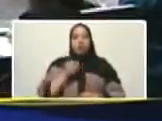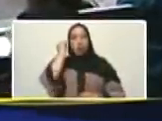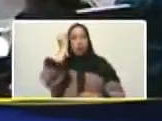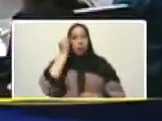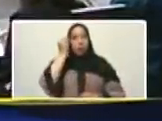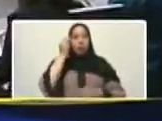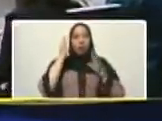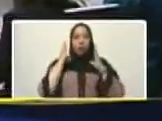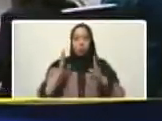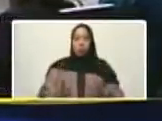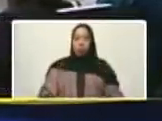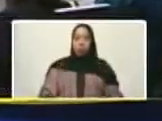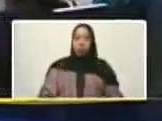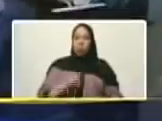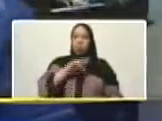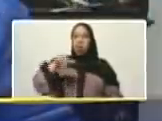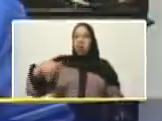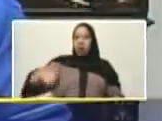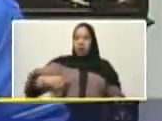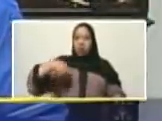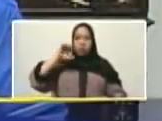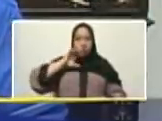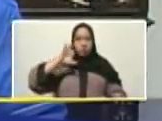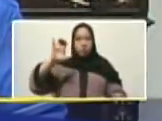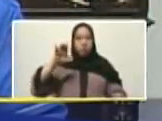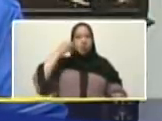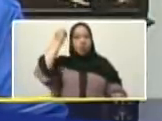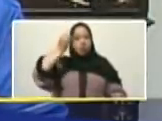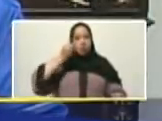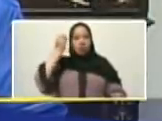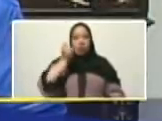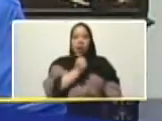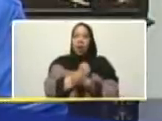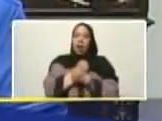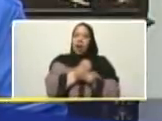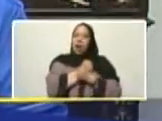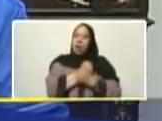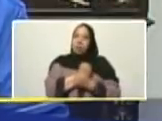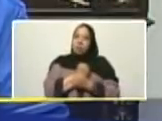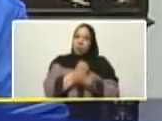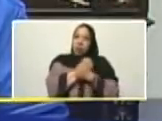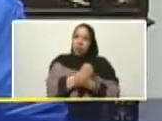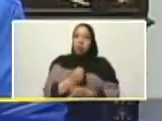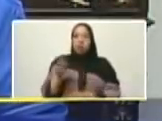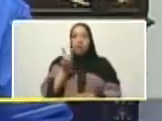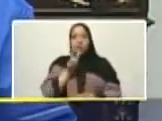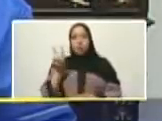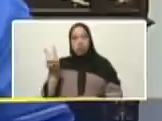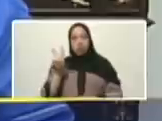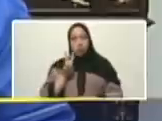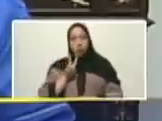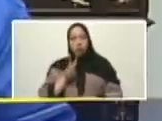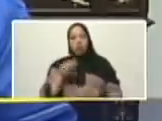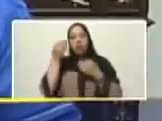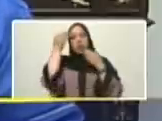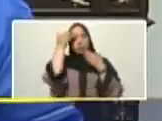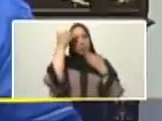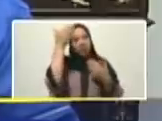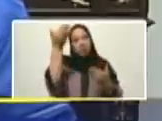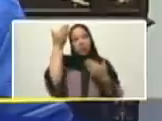amando a nuestro país creyendo y amando a nuestra patria Venezuela mi saludo pues